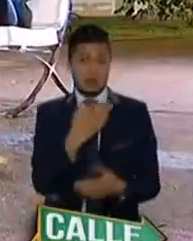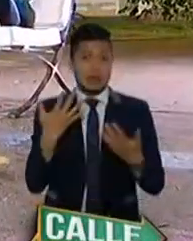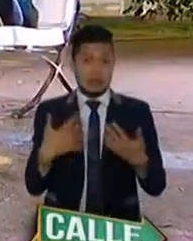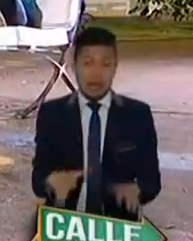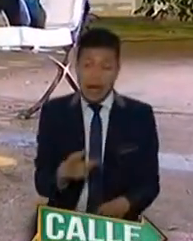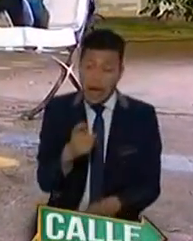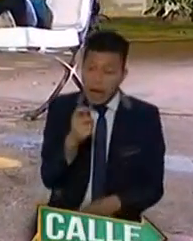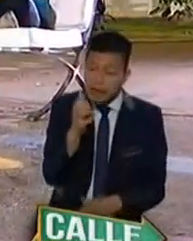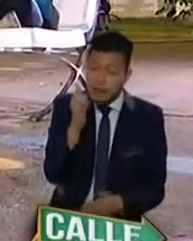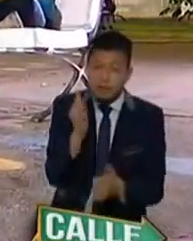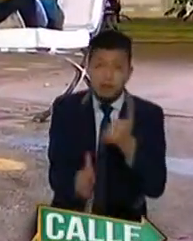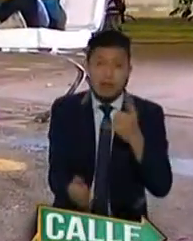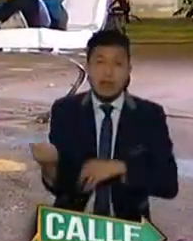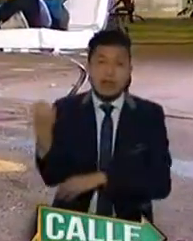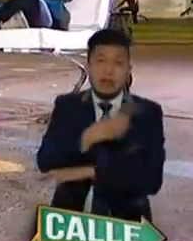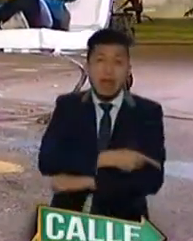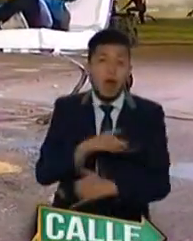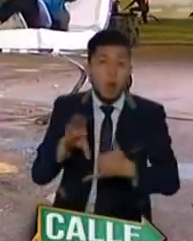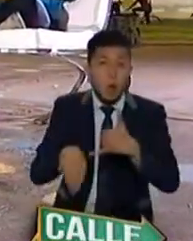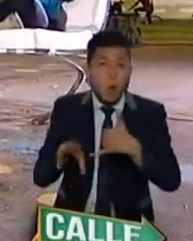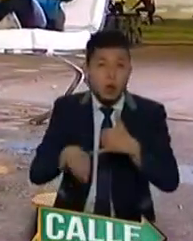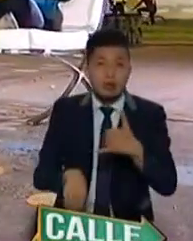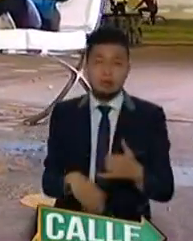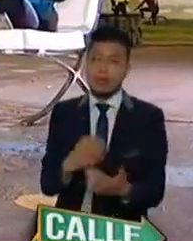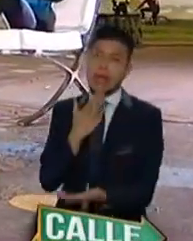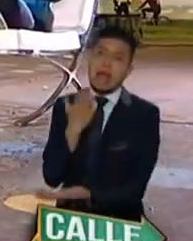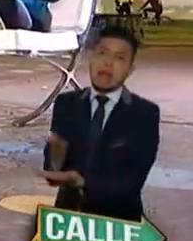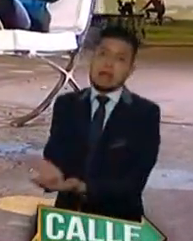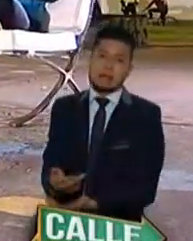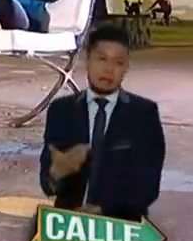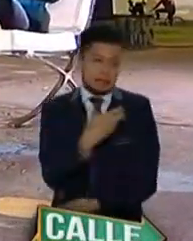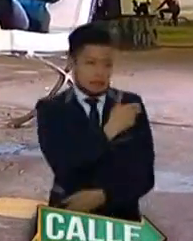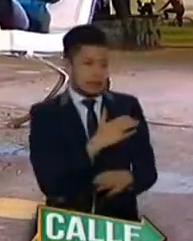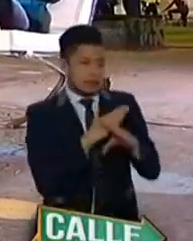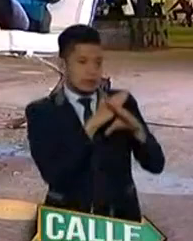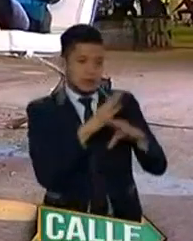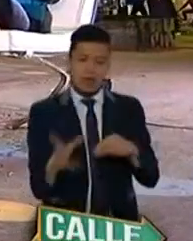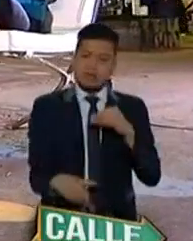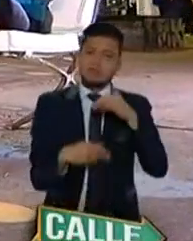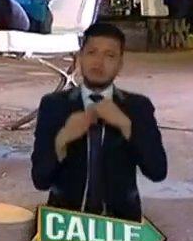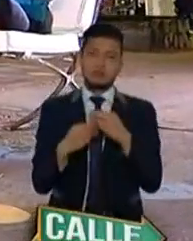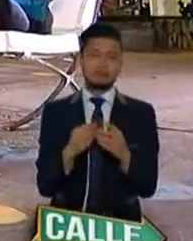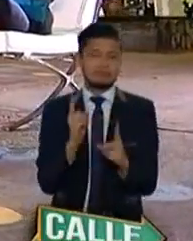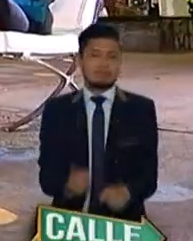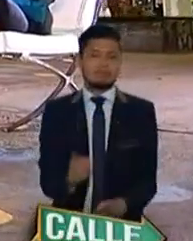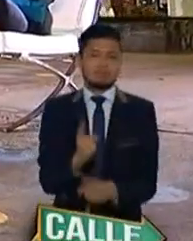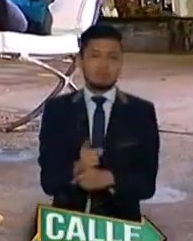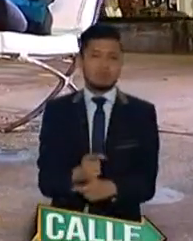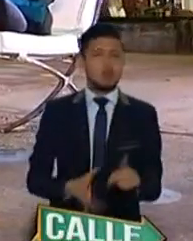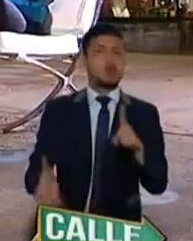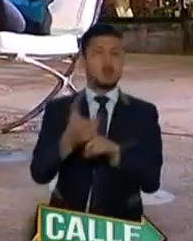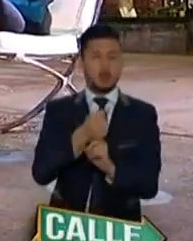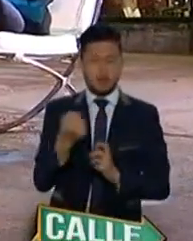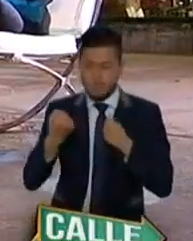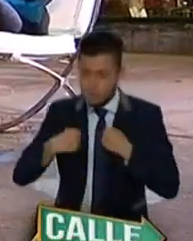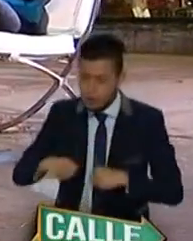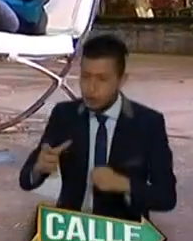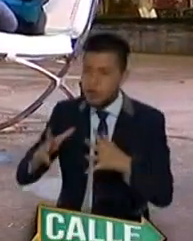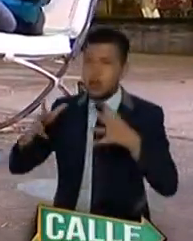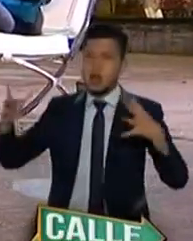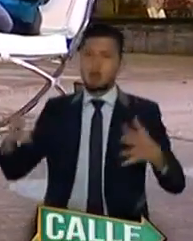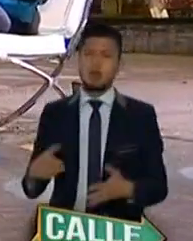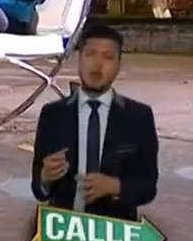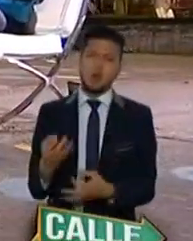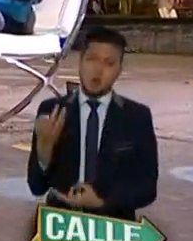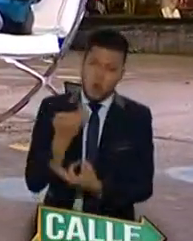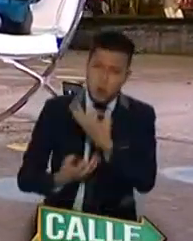casi el último día, gracias a que tuvimos unas vacunas adicionales. Nos alegra mucho, ellos han hecho un esfuerzo enorme, nos cuidan de